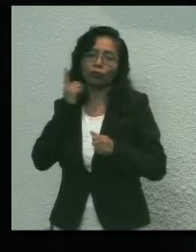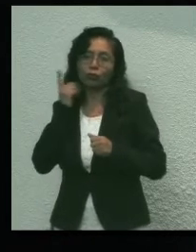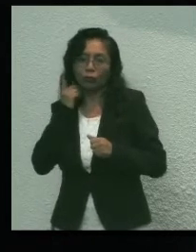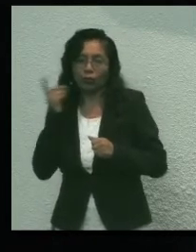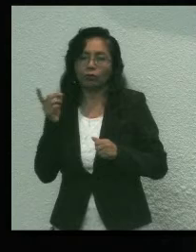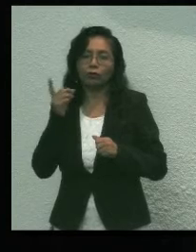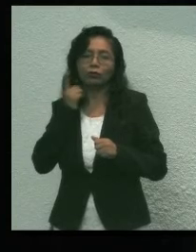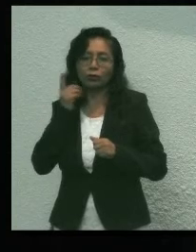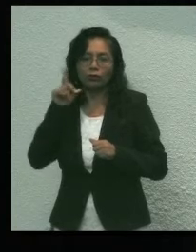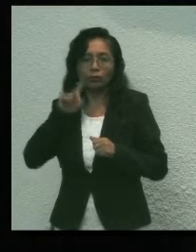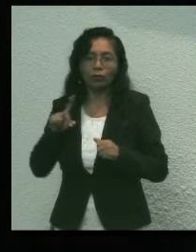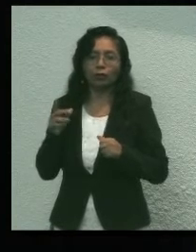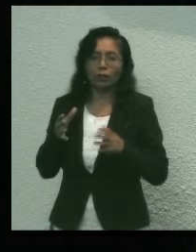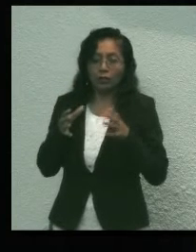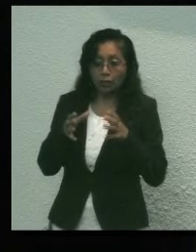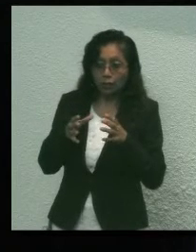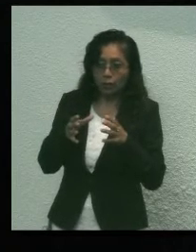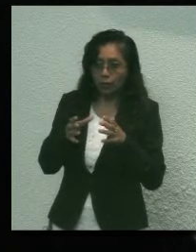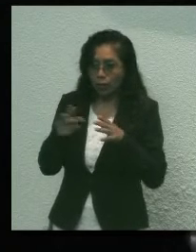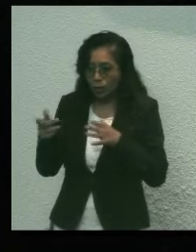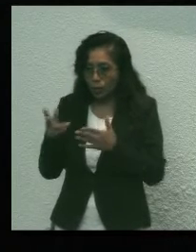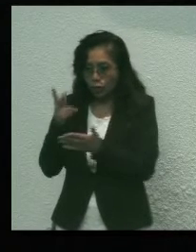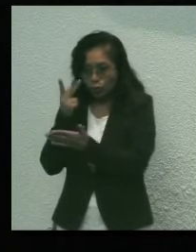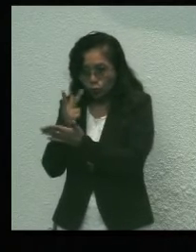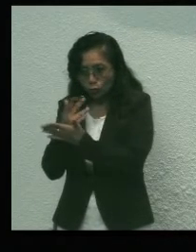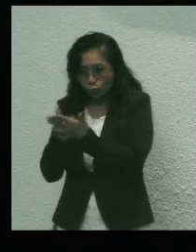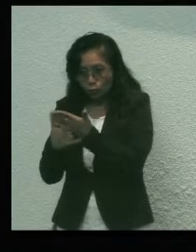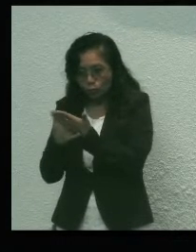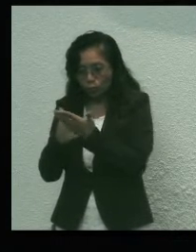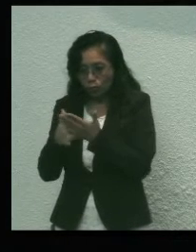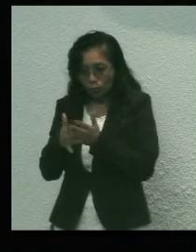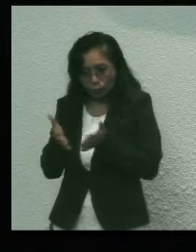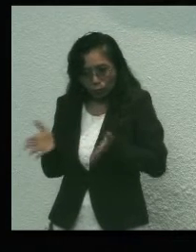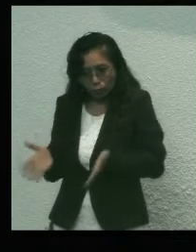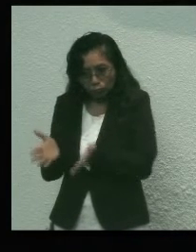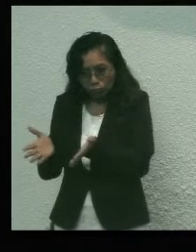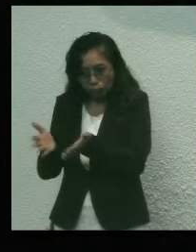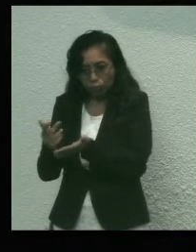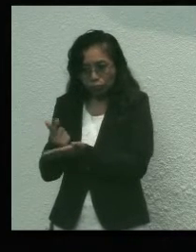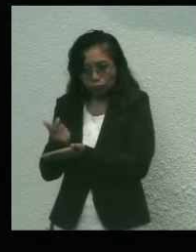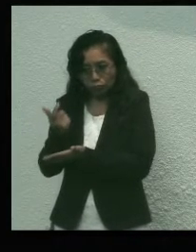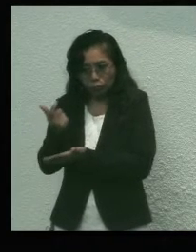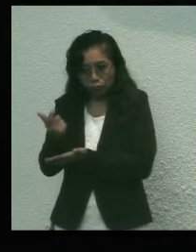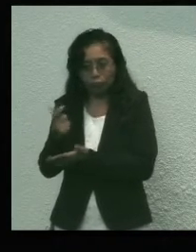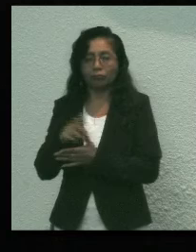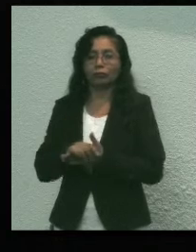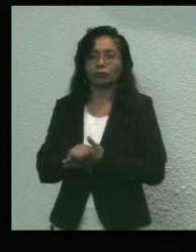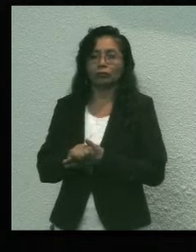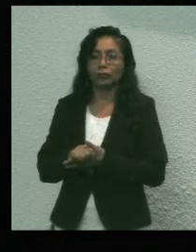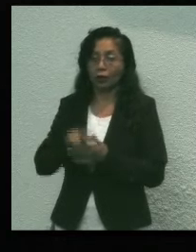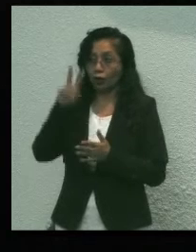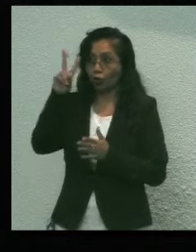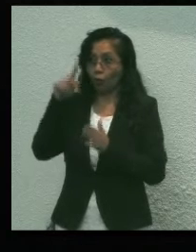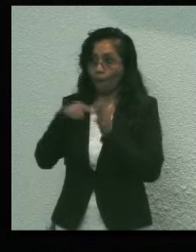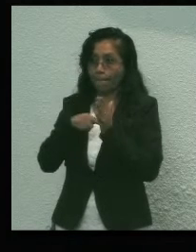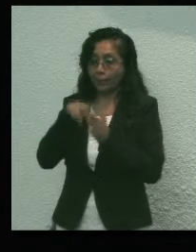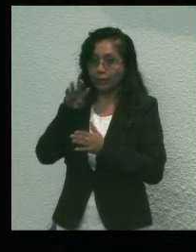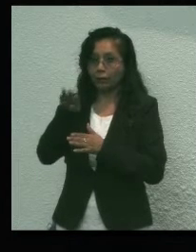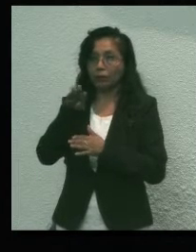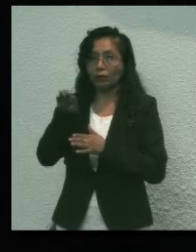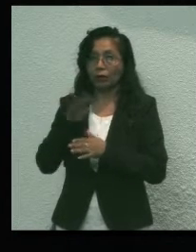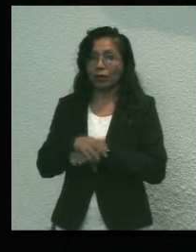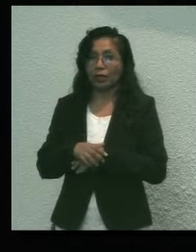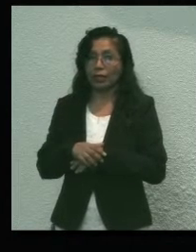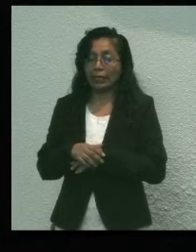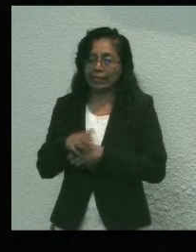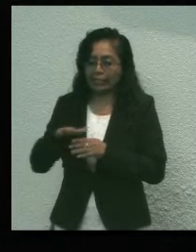maritoriamente su propuesta de reestructura financiera a finales de dos mil diecinueve. En